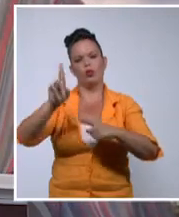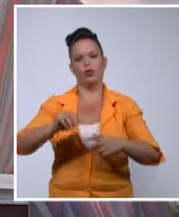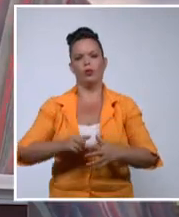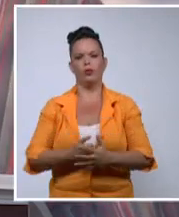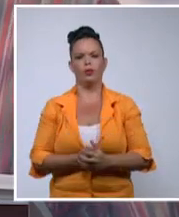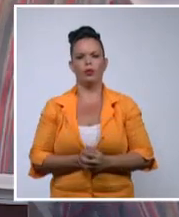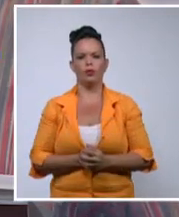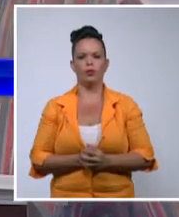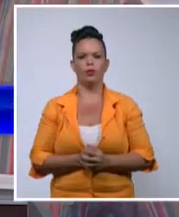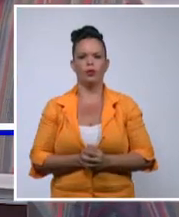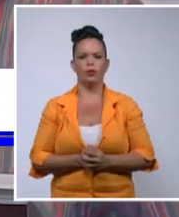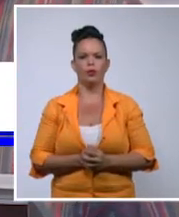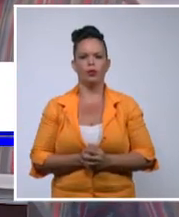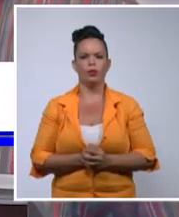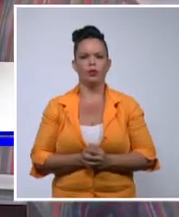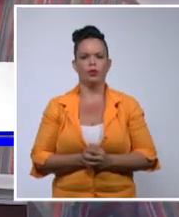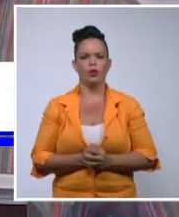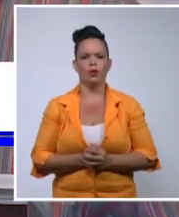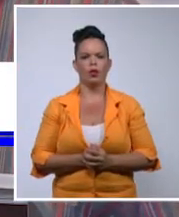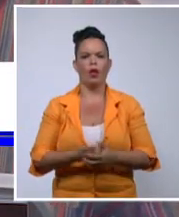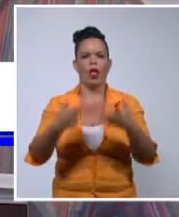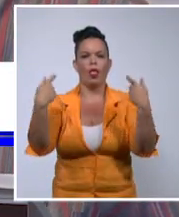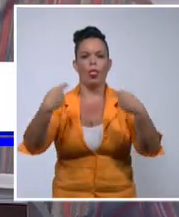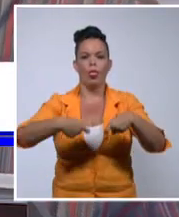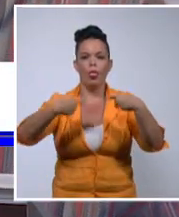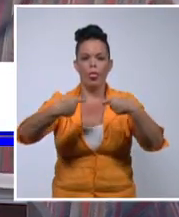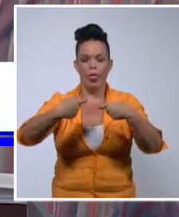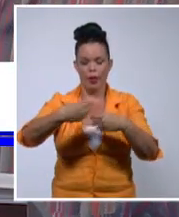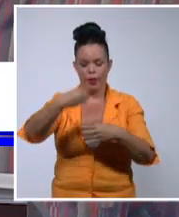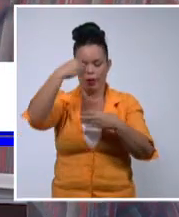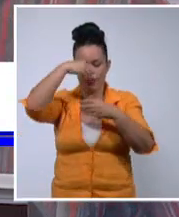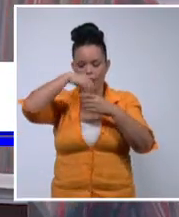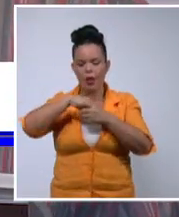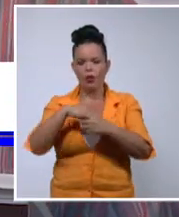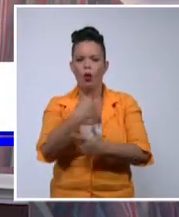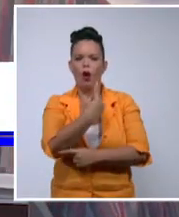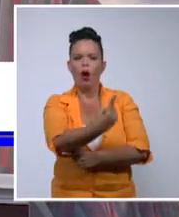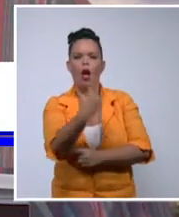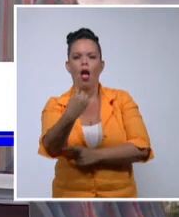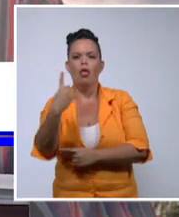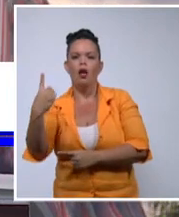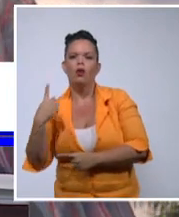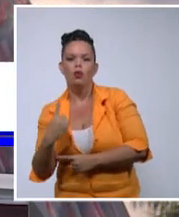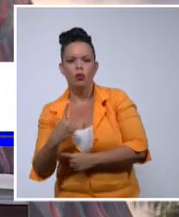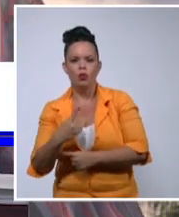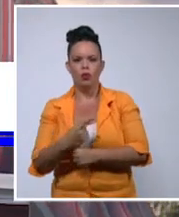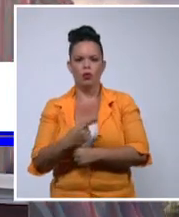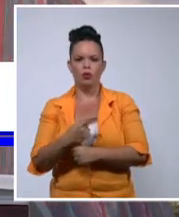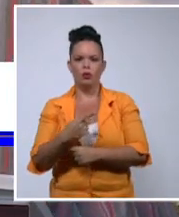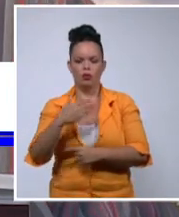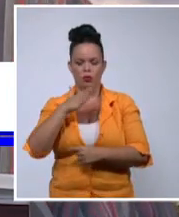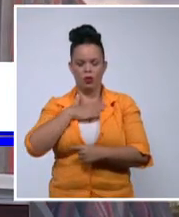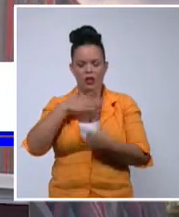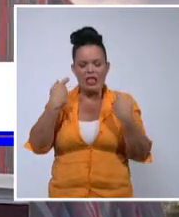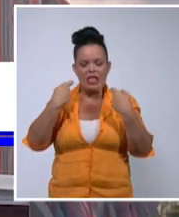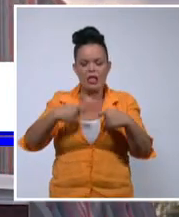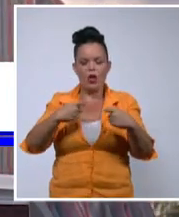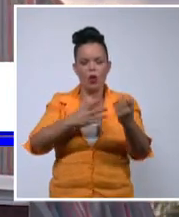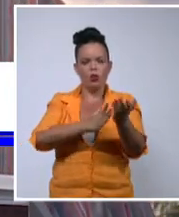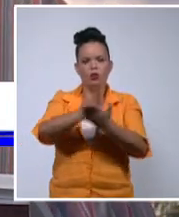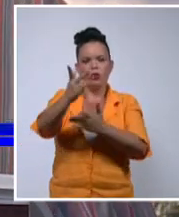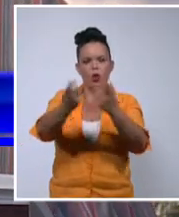Debe prevalecer en el espíritu de cada ciudadano nuestro la decisión de luchar con mucha